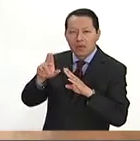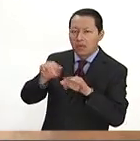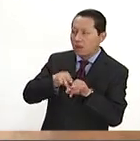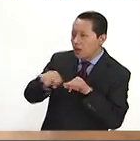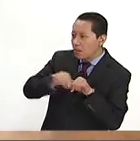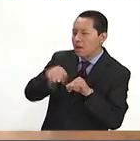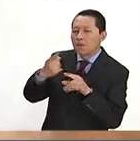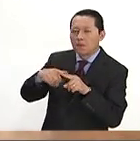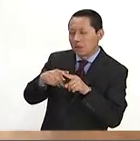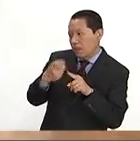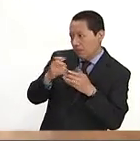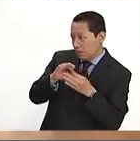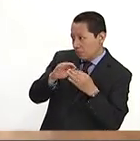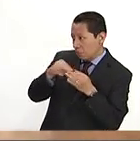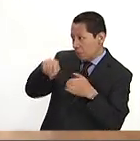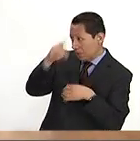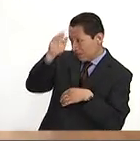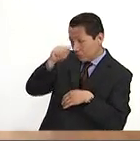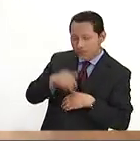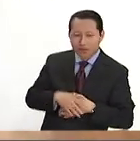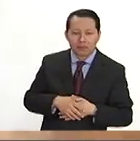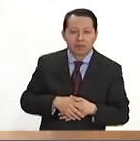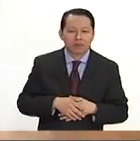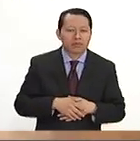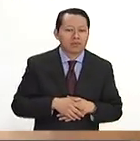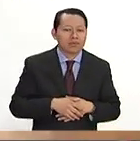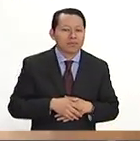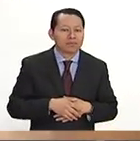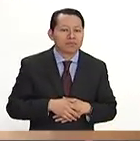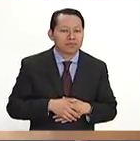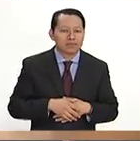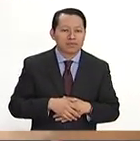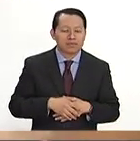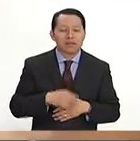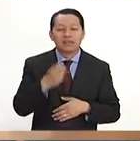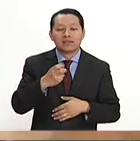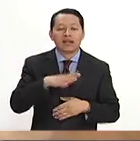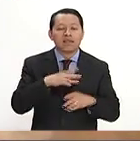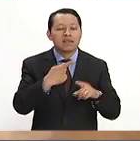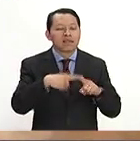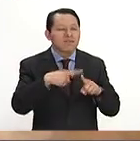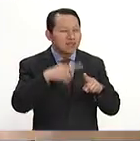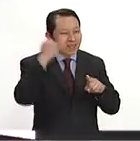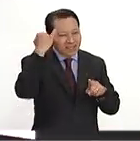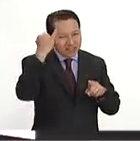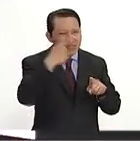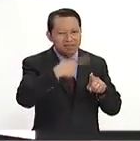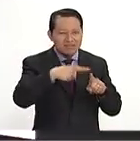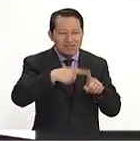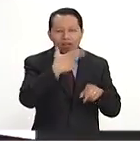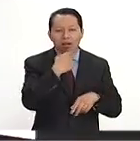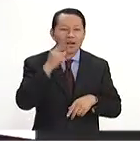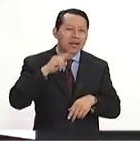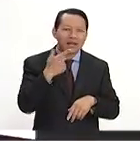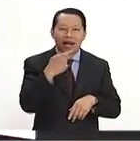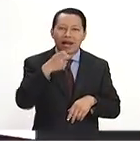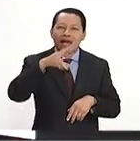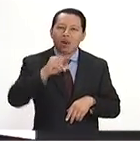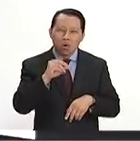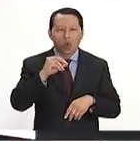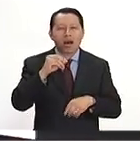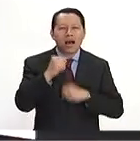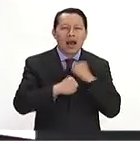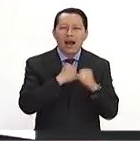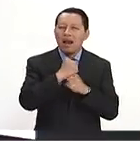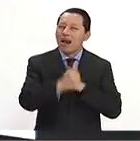así. ¿Están ustedes de acuerdo? Bueno, pues esto nace de los estereotipos de género que hemos traído y arrastrando durante años,